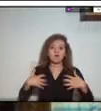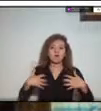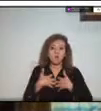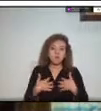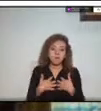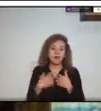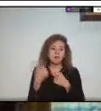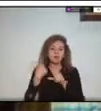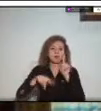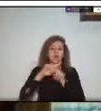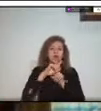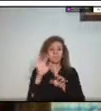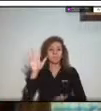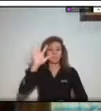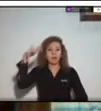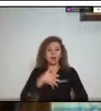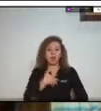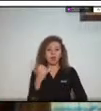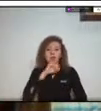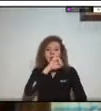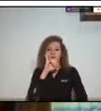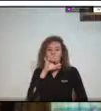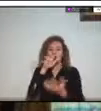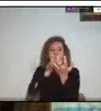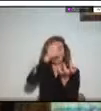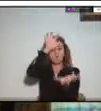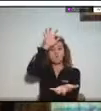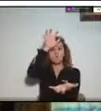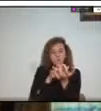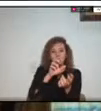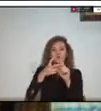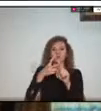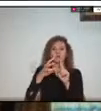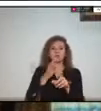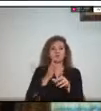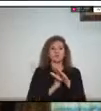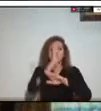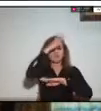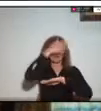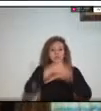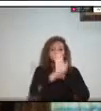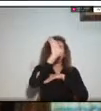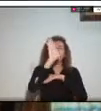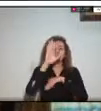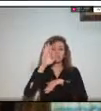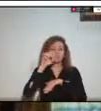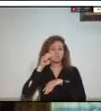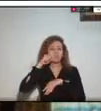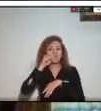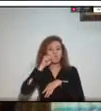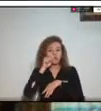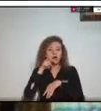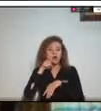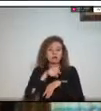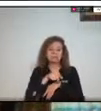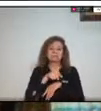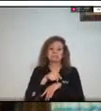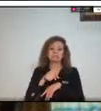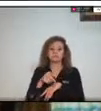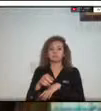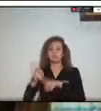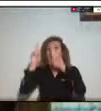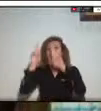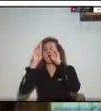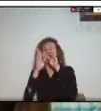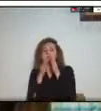el jaguar el cocodrilo el orinoco el delfín rosado se prevé que a finales de año ya tengamos